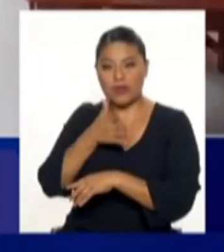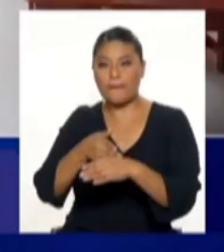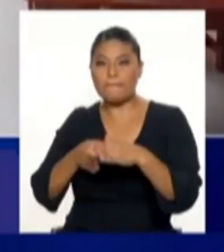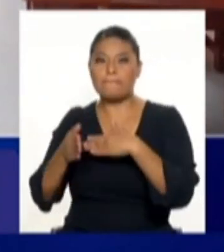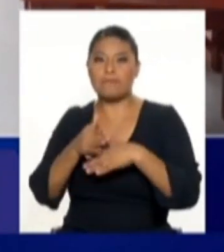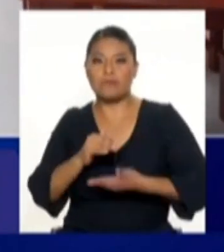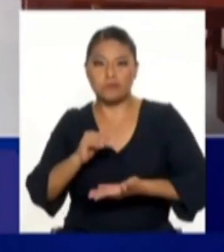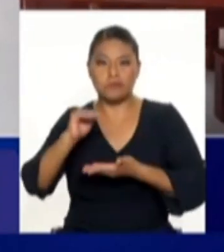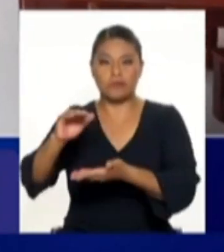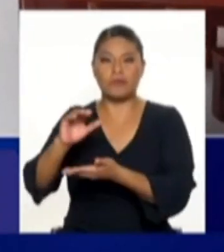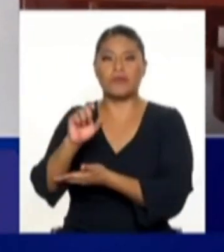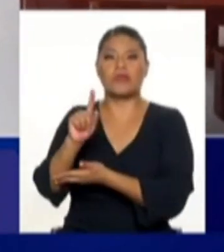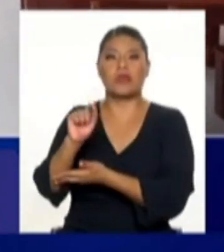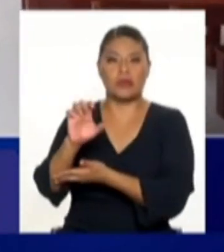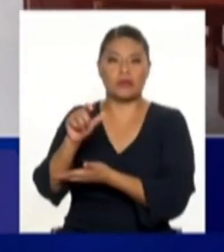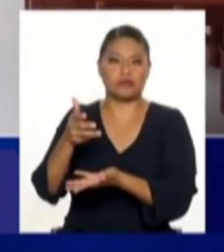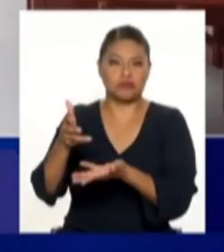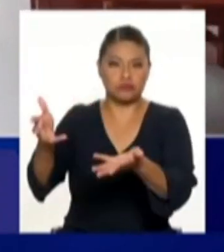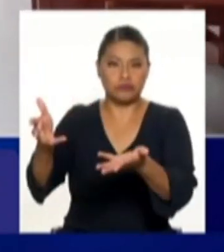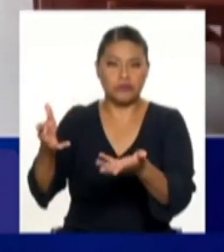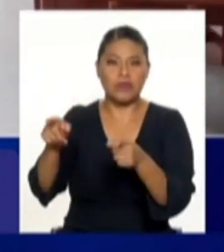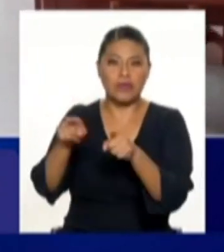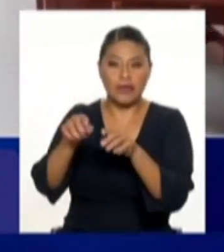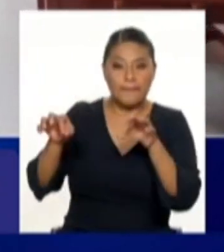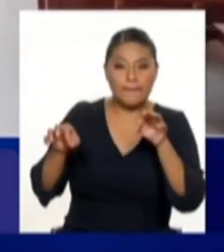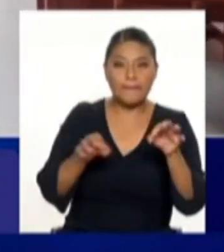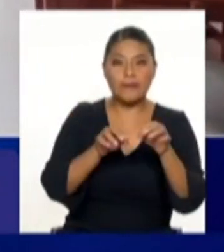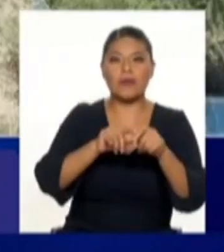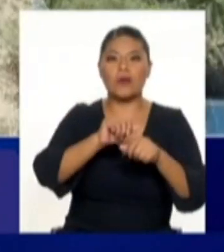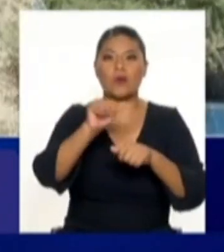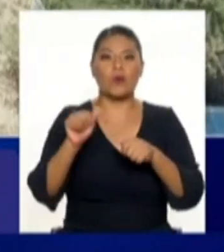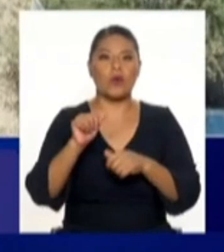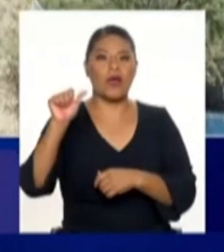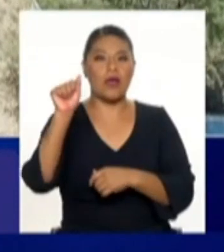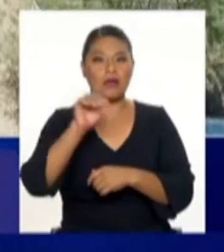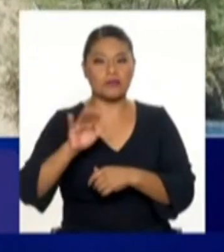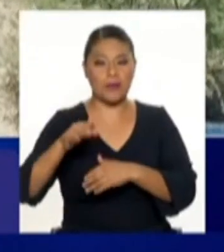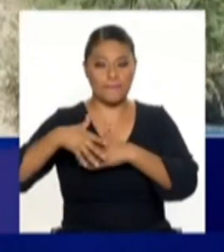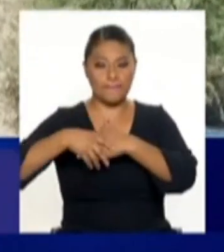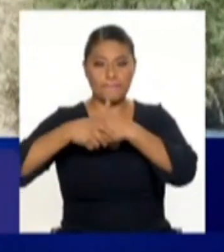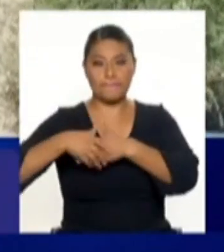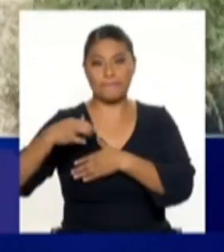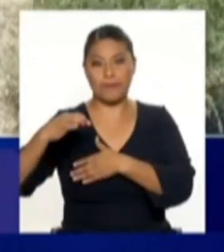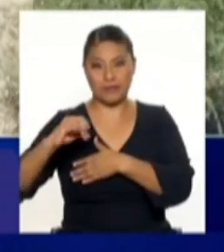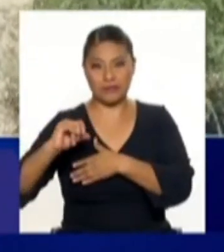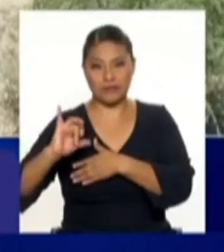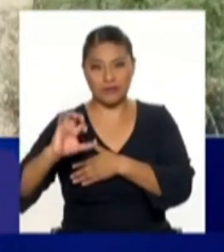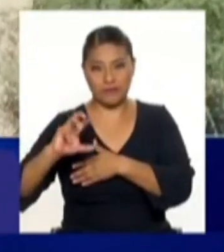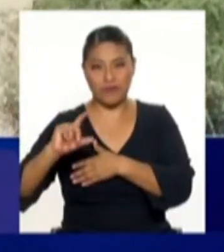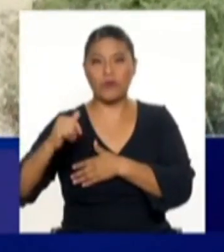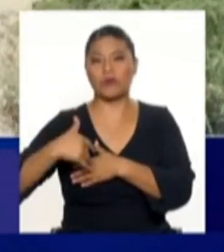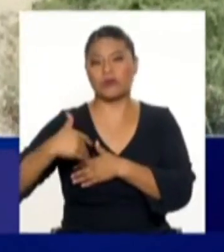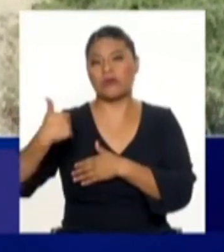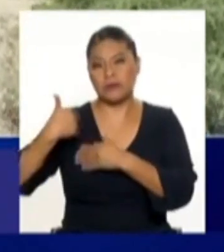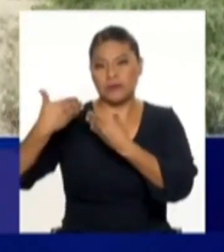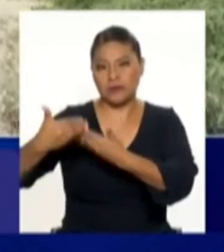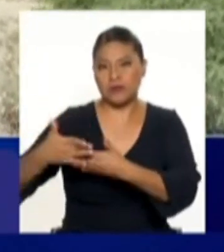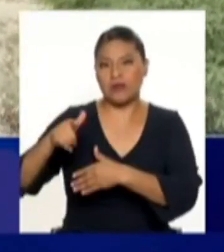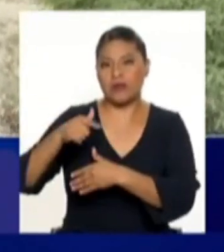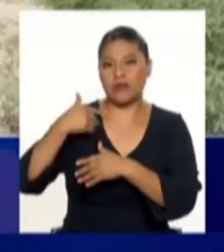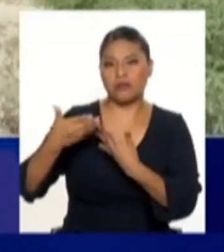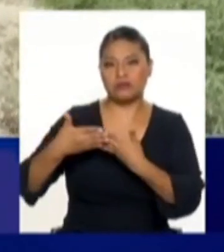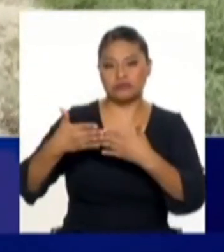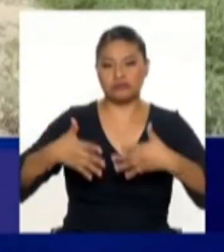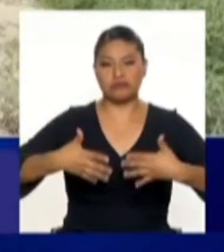pero además también tengamos la posibilidad de que el Asia-Pacífico tenga un componente en Etén mediante el parque